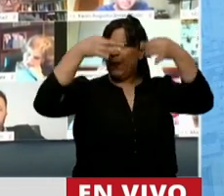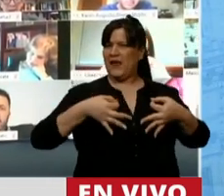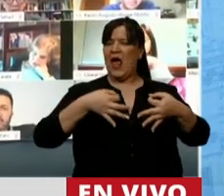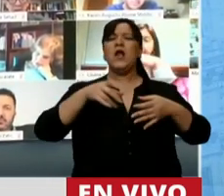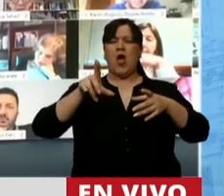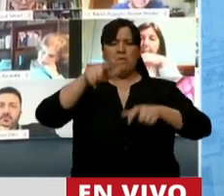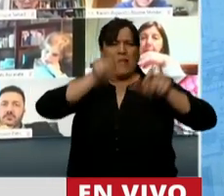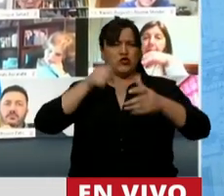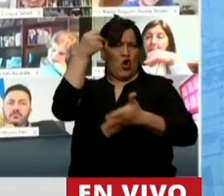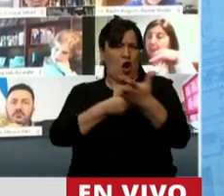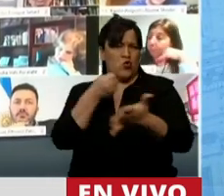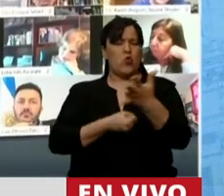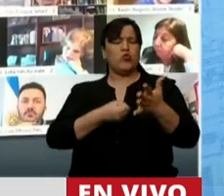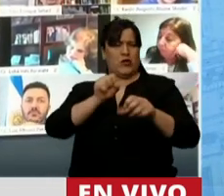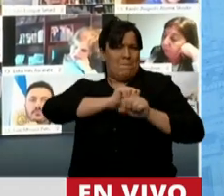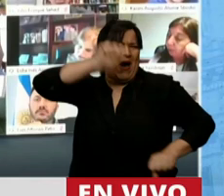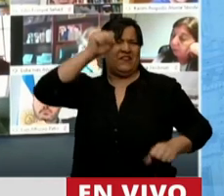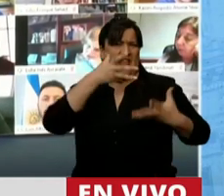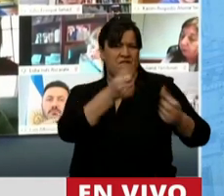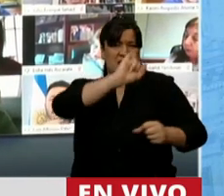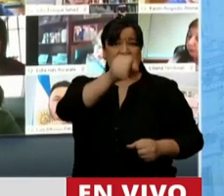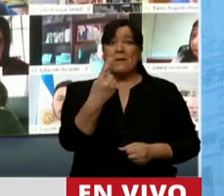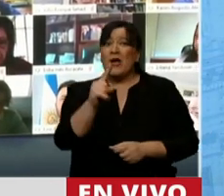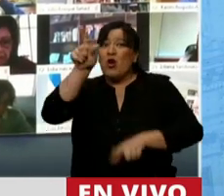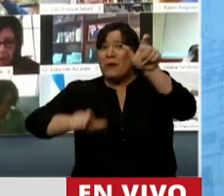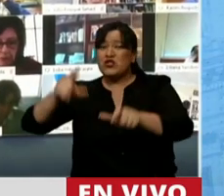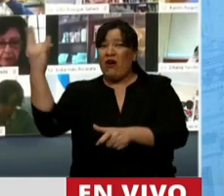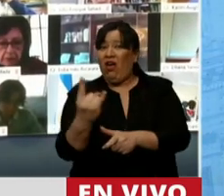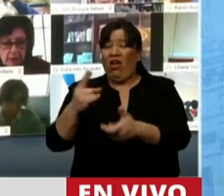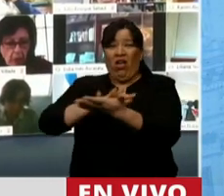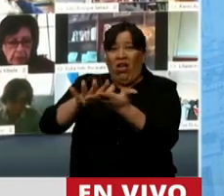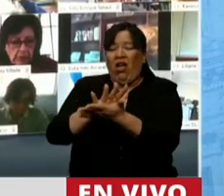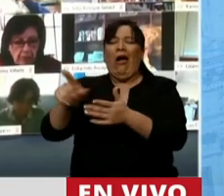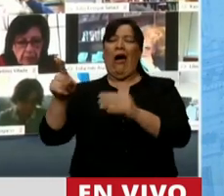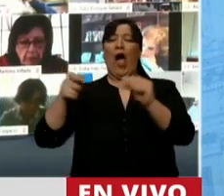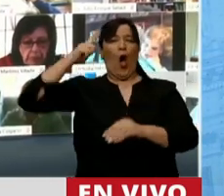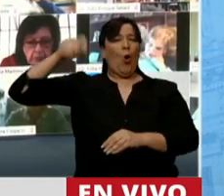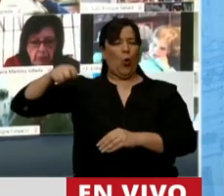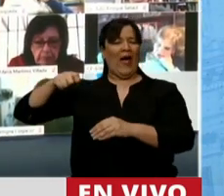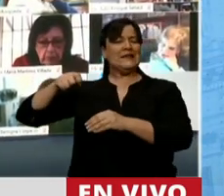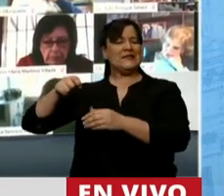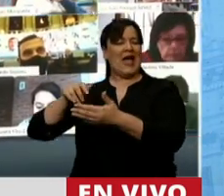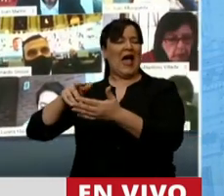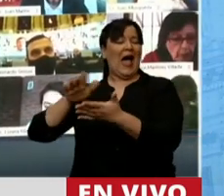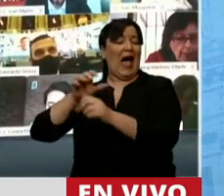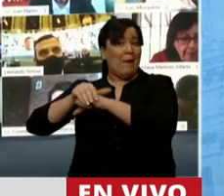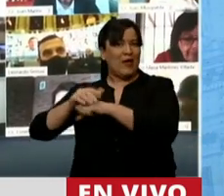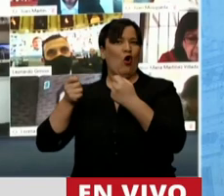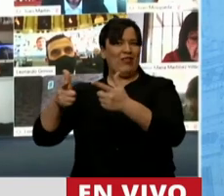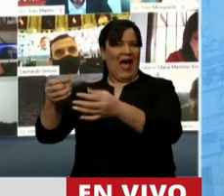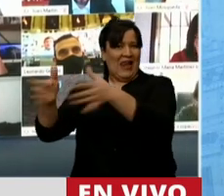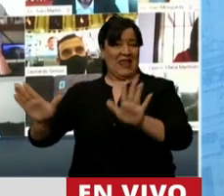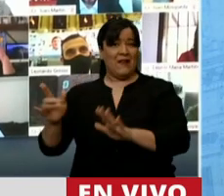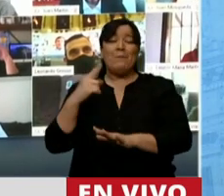patriotas, porque a los mentirosos y corruptos solo podrán ser absueltos por un juez amigo. Pero la historia, tarde o temprano,